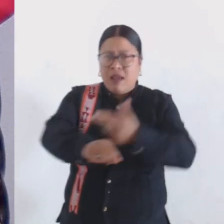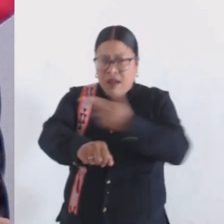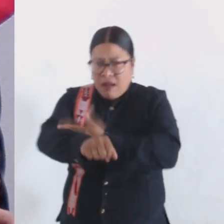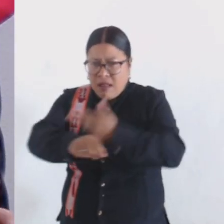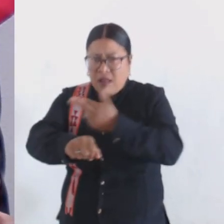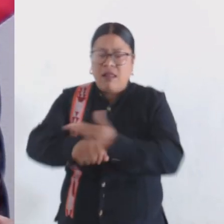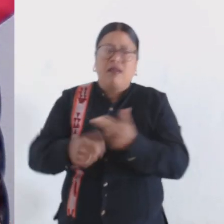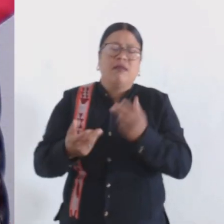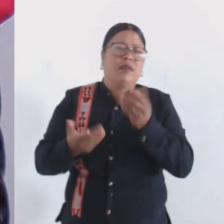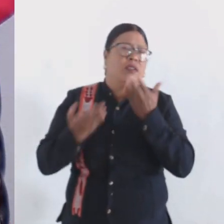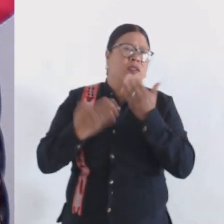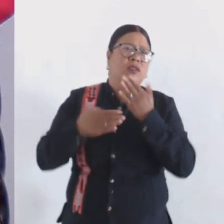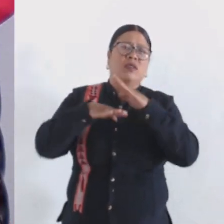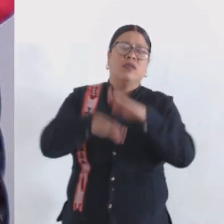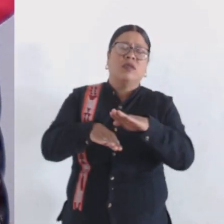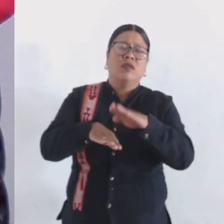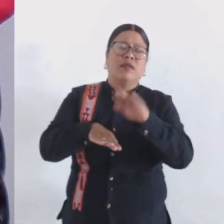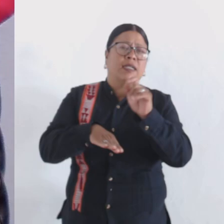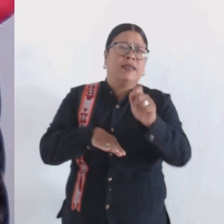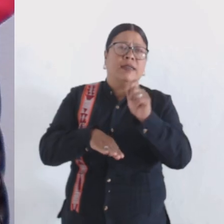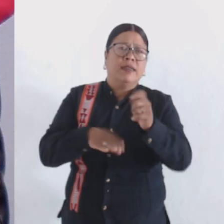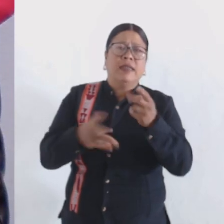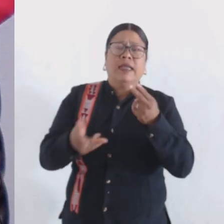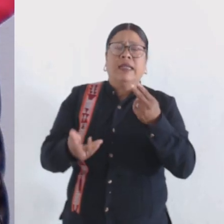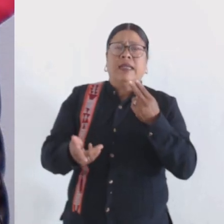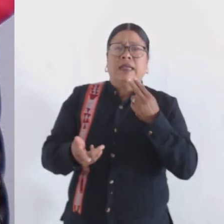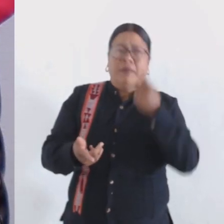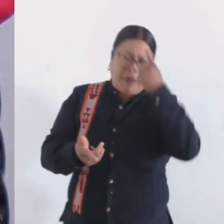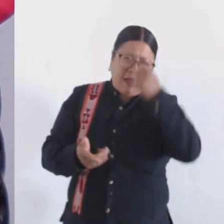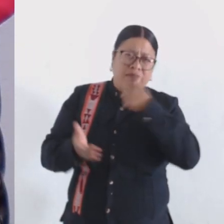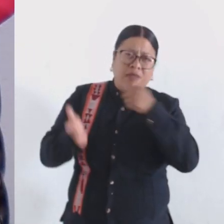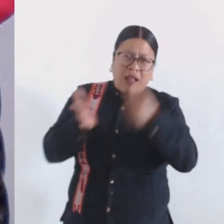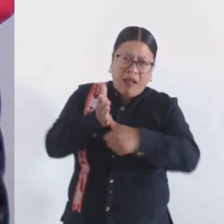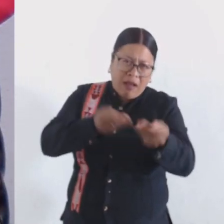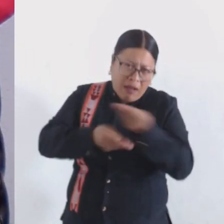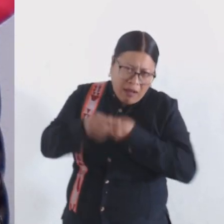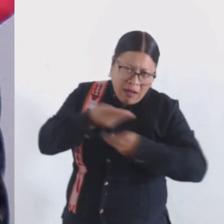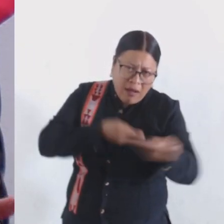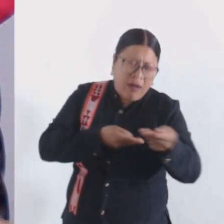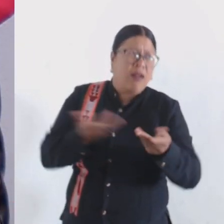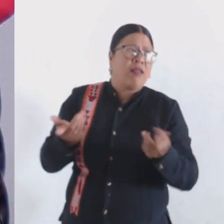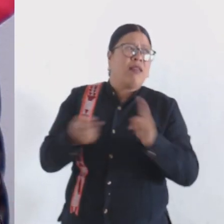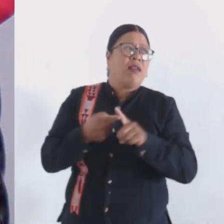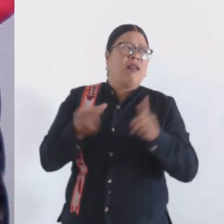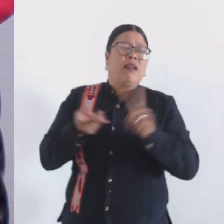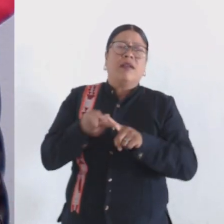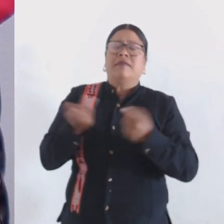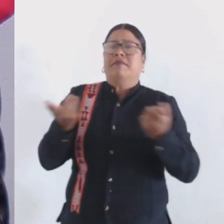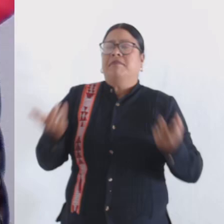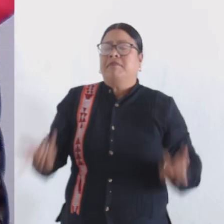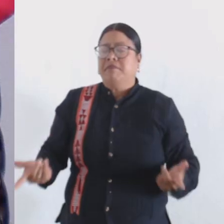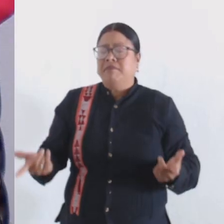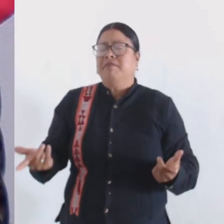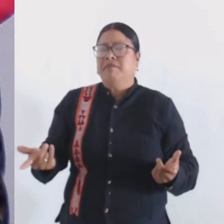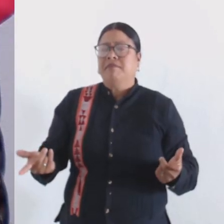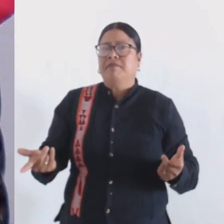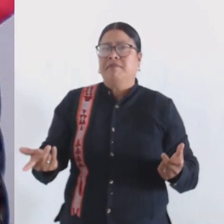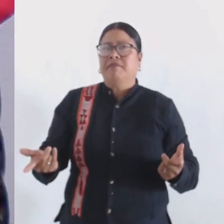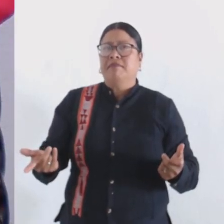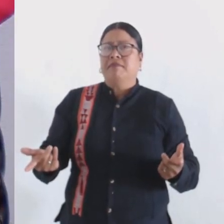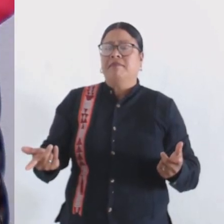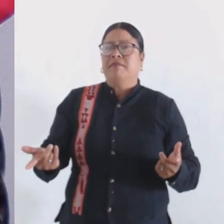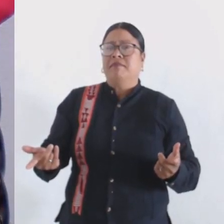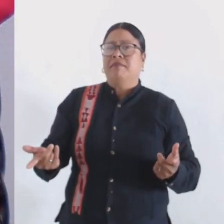tanto en materia del servicio de correo, mensajería, el